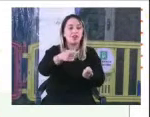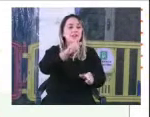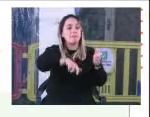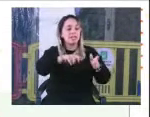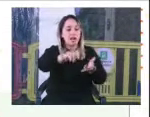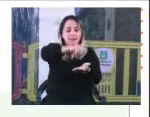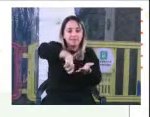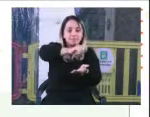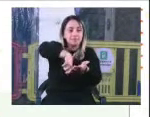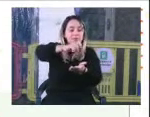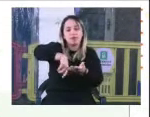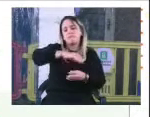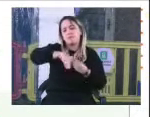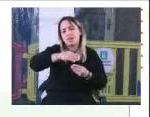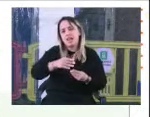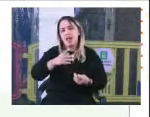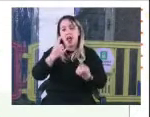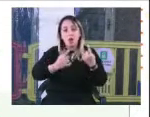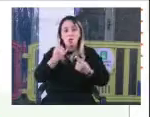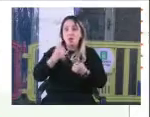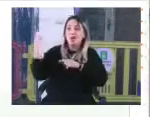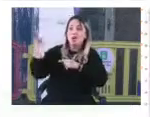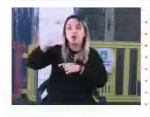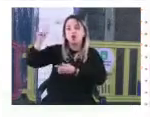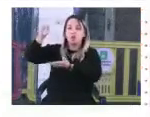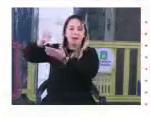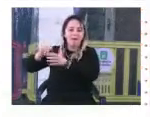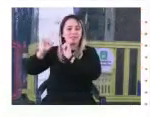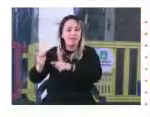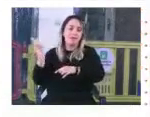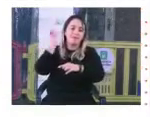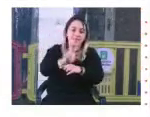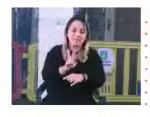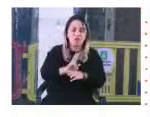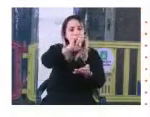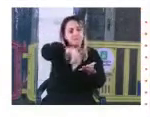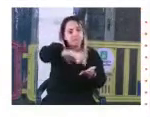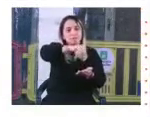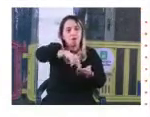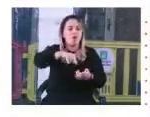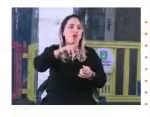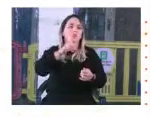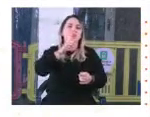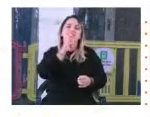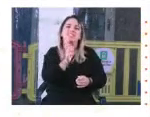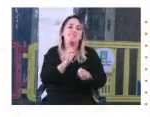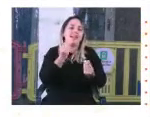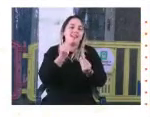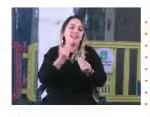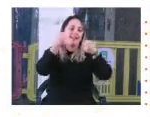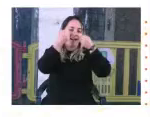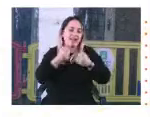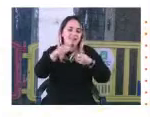cuaderno, familiares, hubo gente hasta extranjera que estaba en este momento, que firmó lo que significaba esa cárcel,